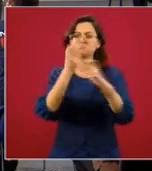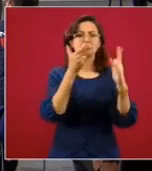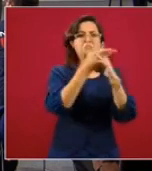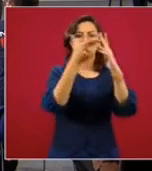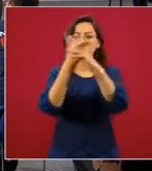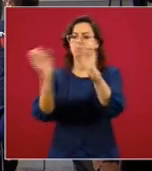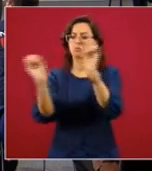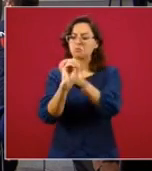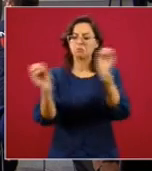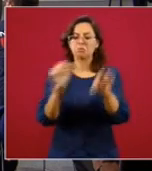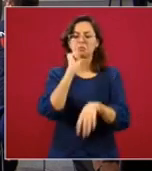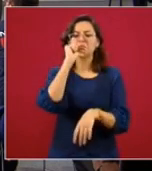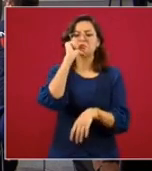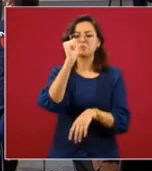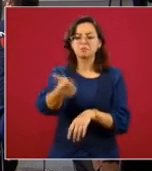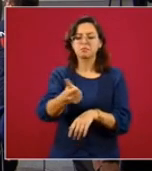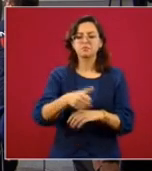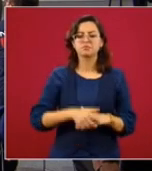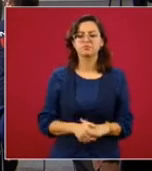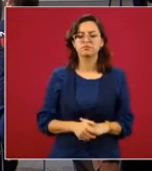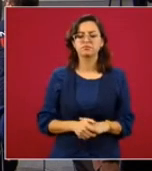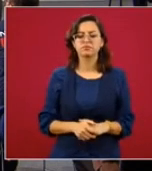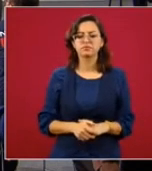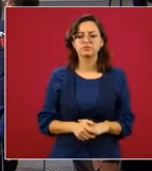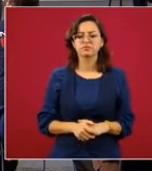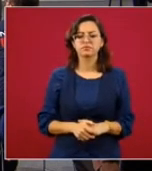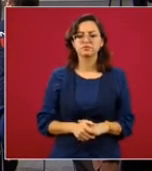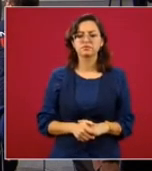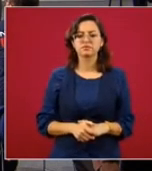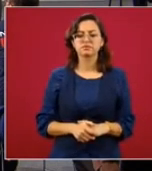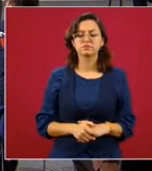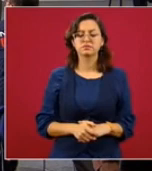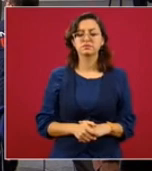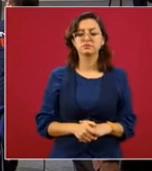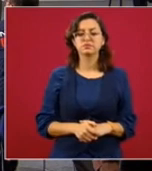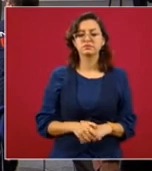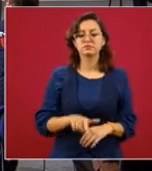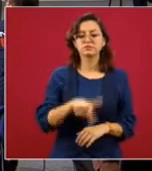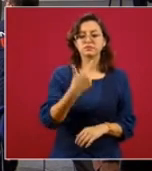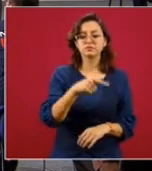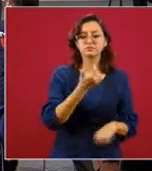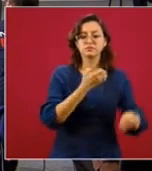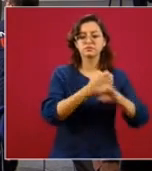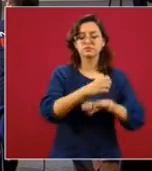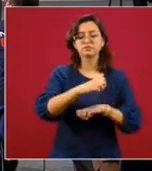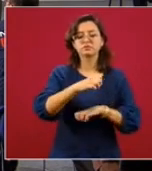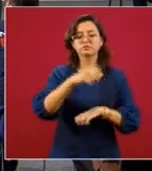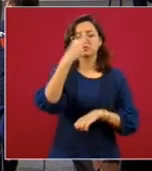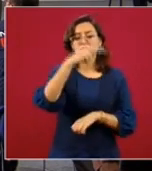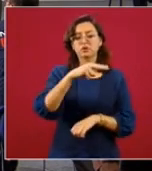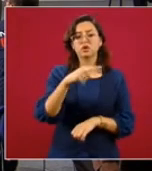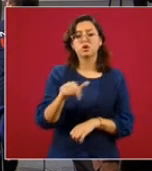Y aquí viene. Ayer, dos en el Estado de México, once en Guanajuato,